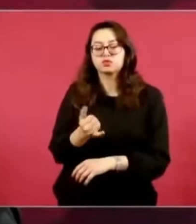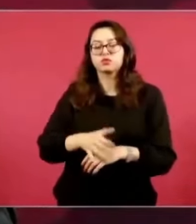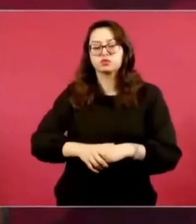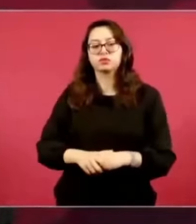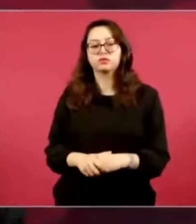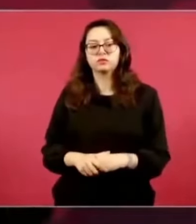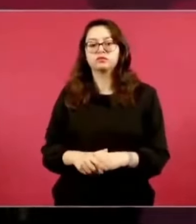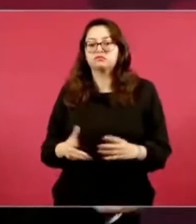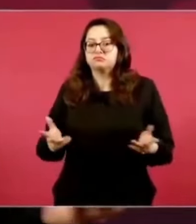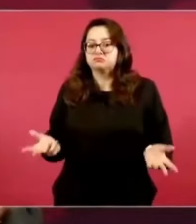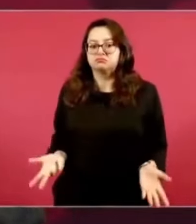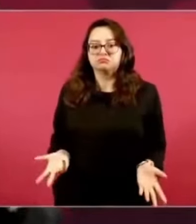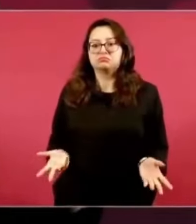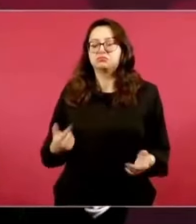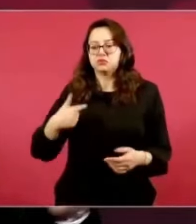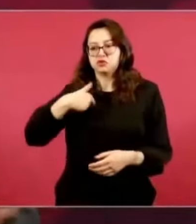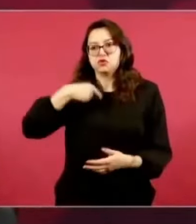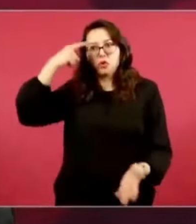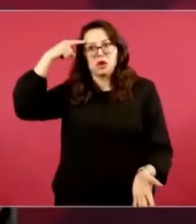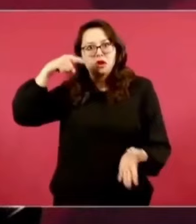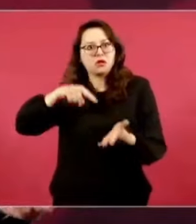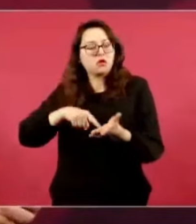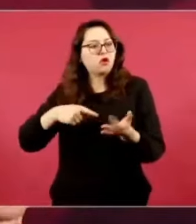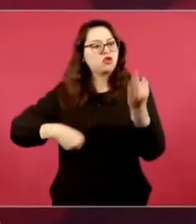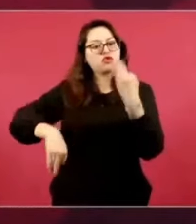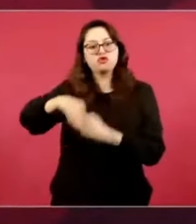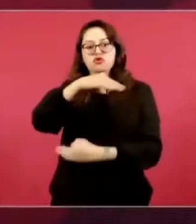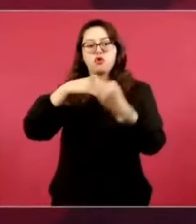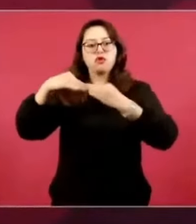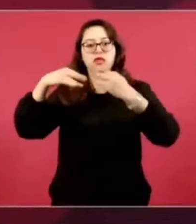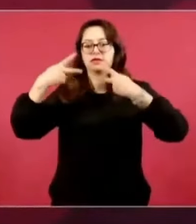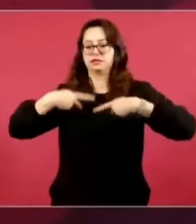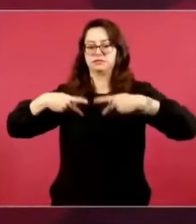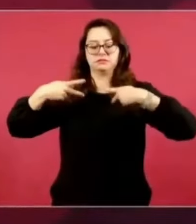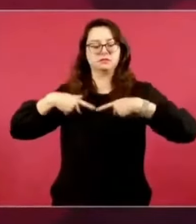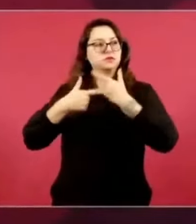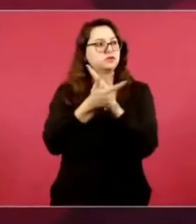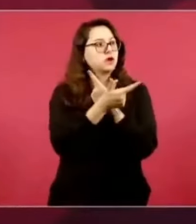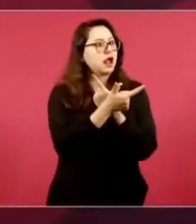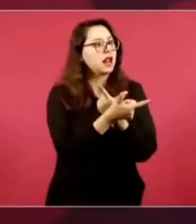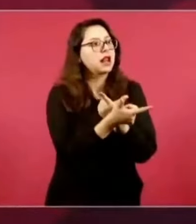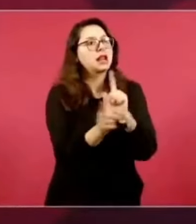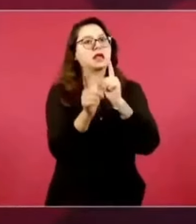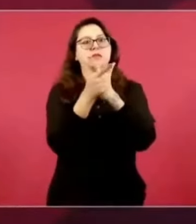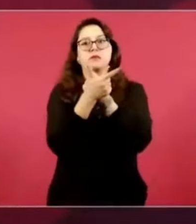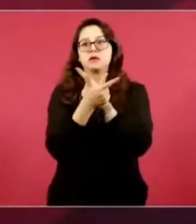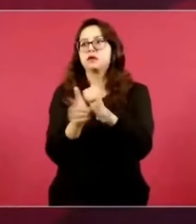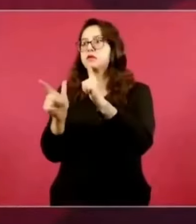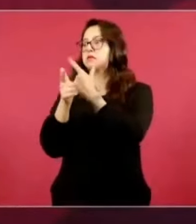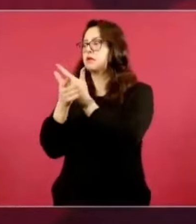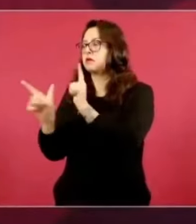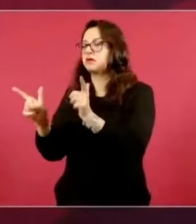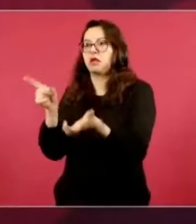como se identifique.